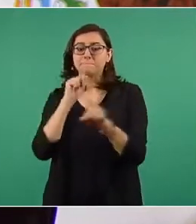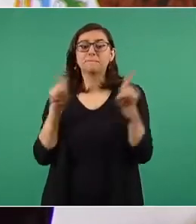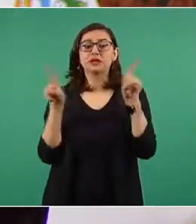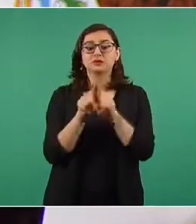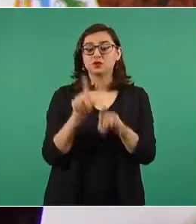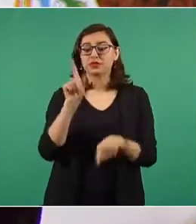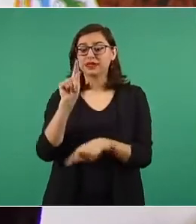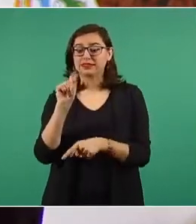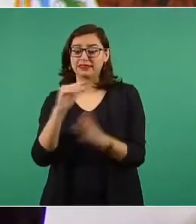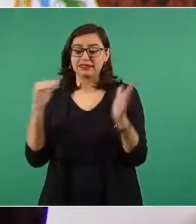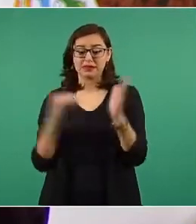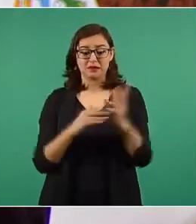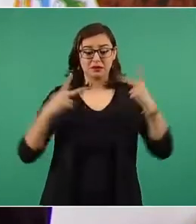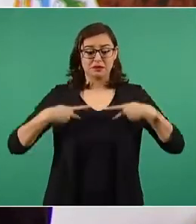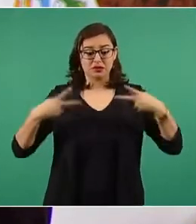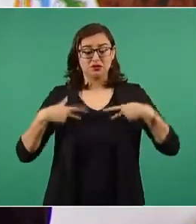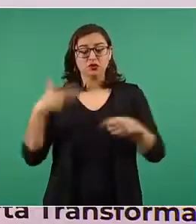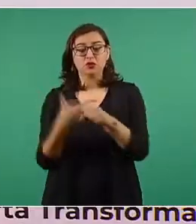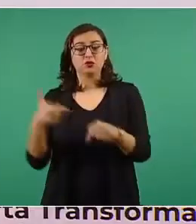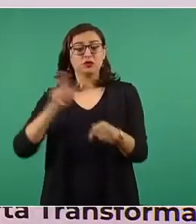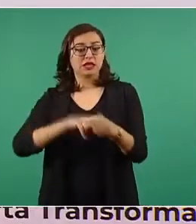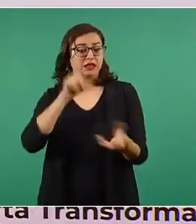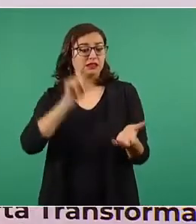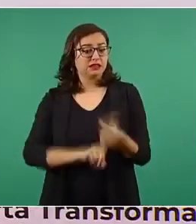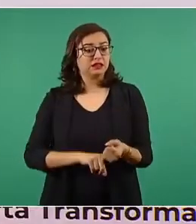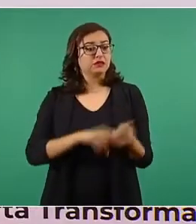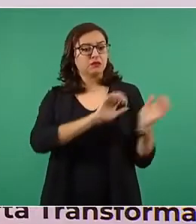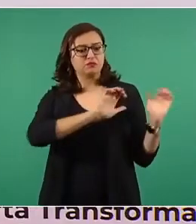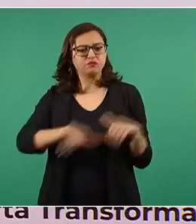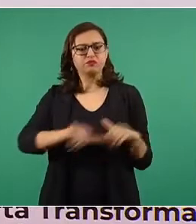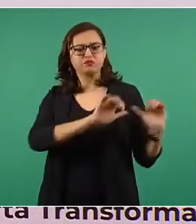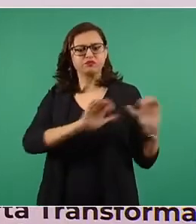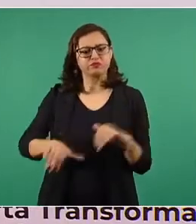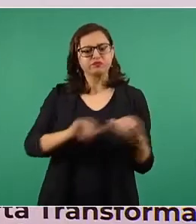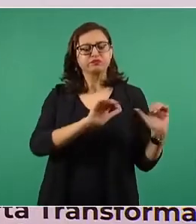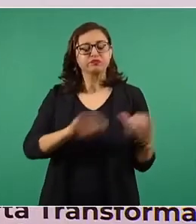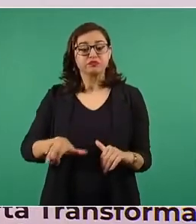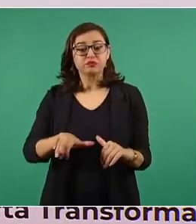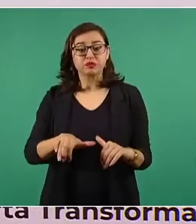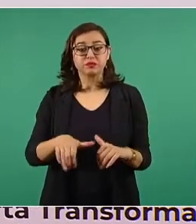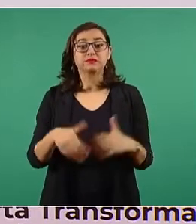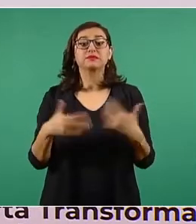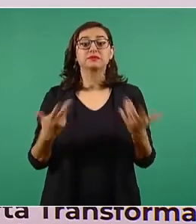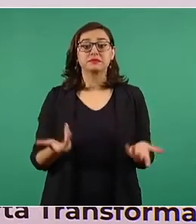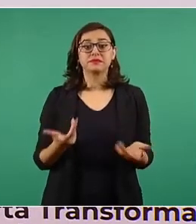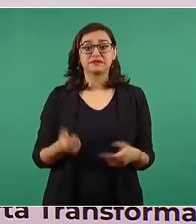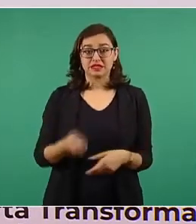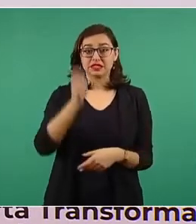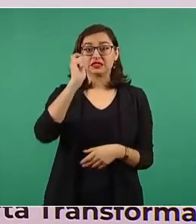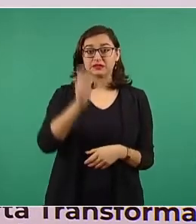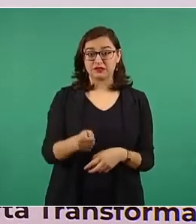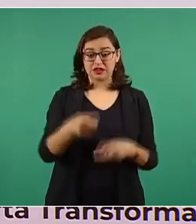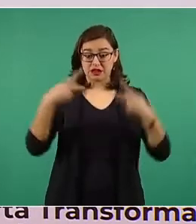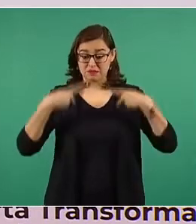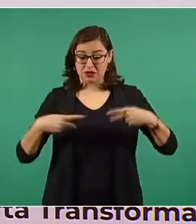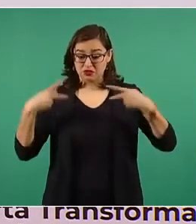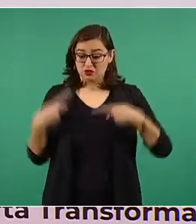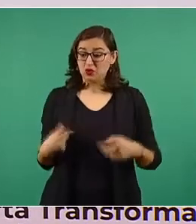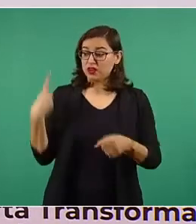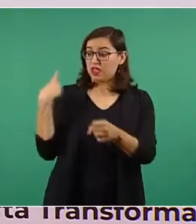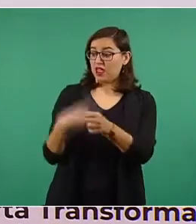trabajadores de la salud. En fin, se logró que ningún enfermo se quedara